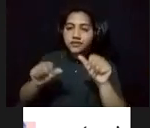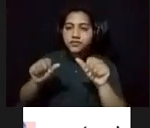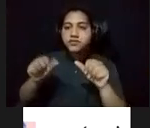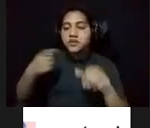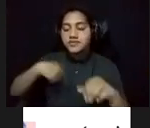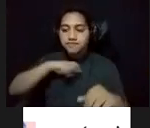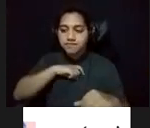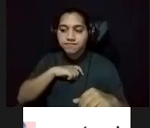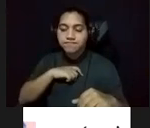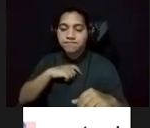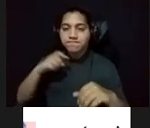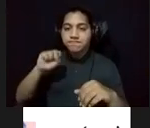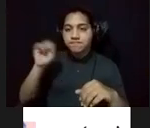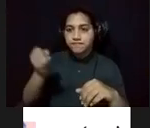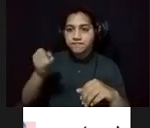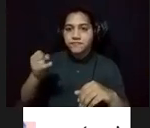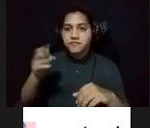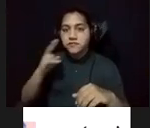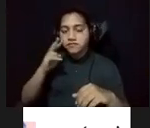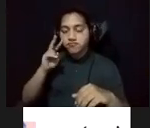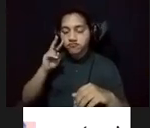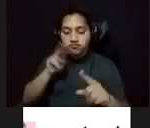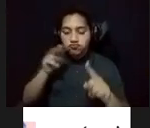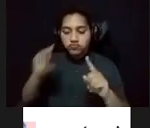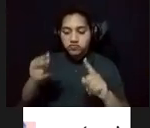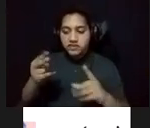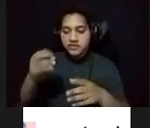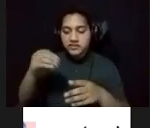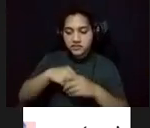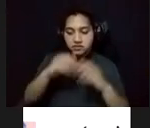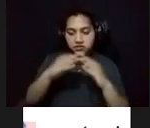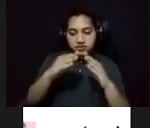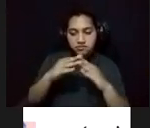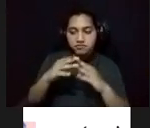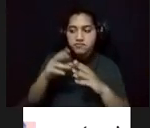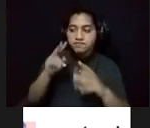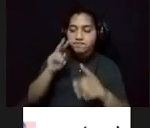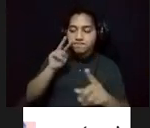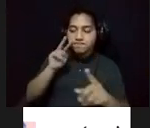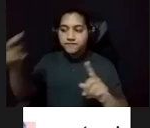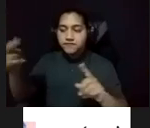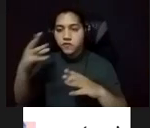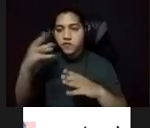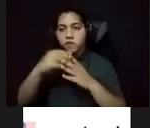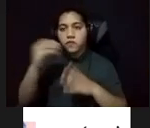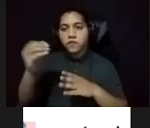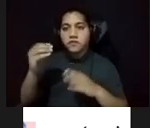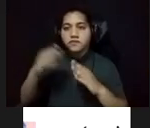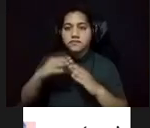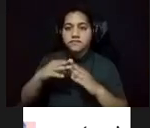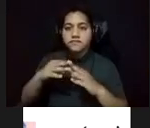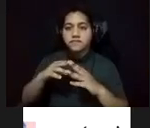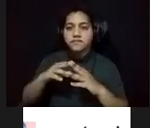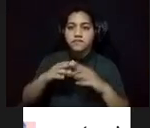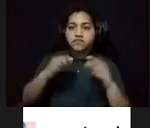interior hasta el exterior, en un enlace entre dos mundos sanjuaneros. Es notable